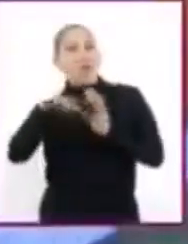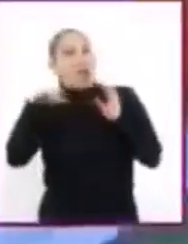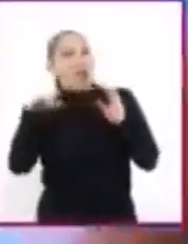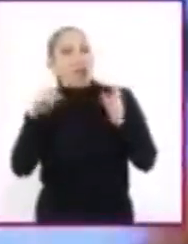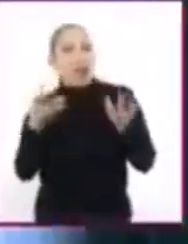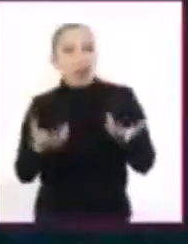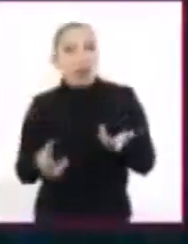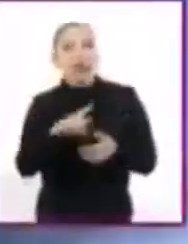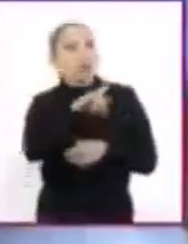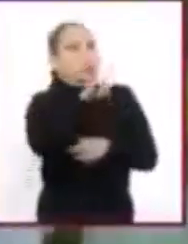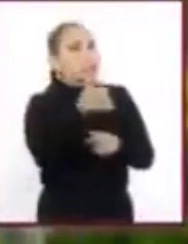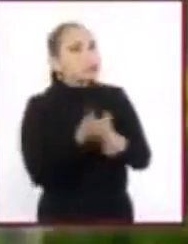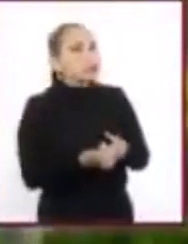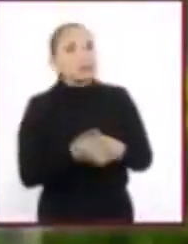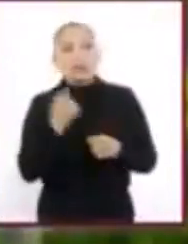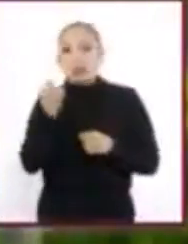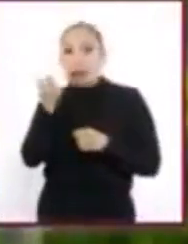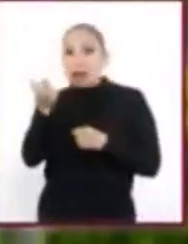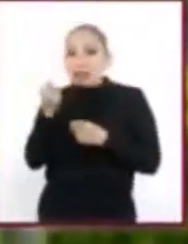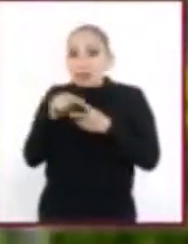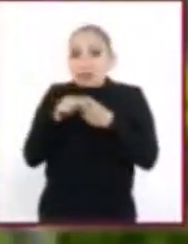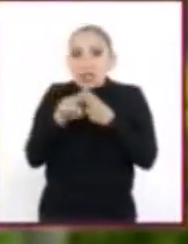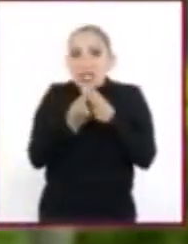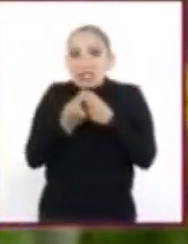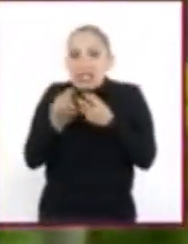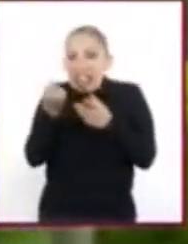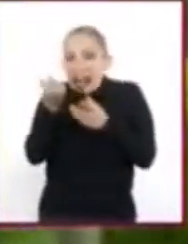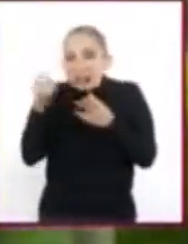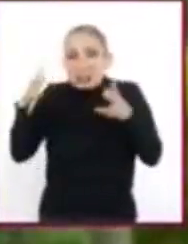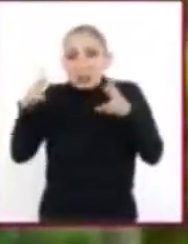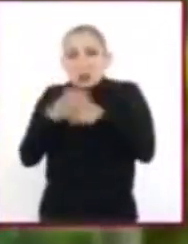¿Y luego? ¿Y Pues casi terminan en los golpes.